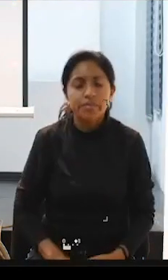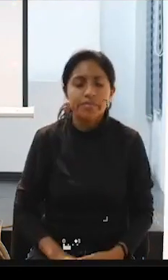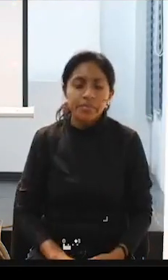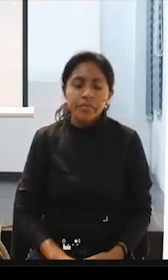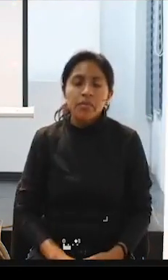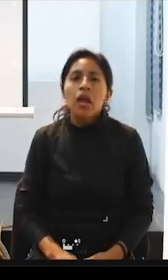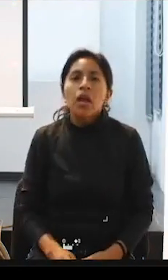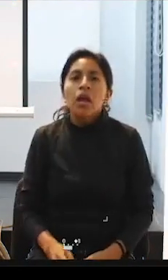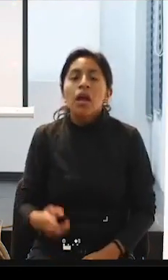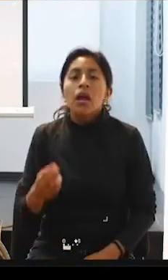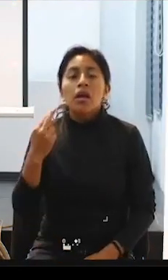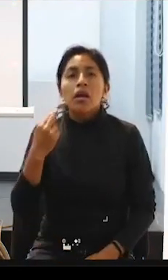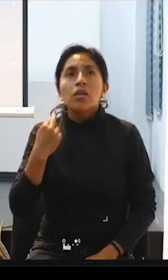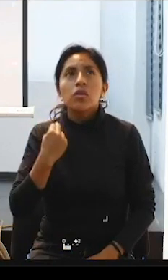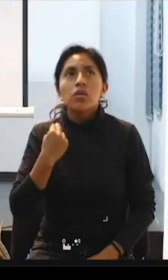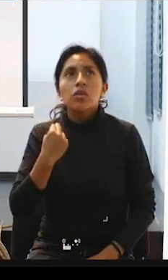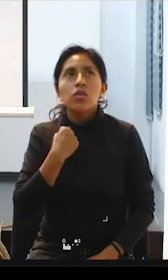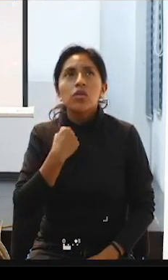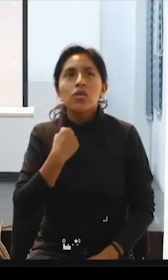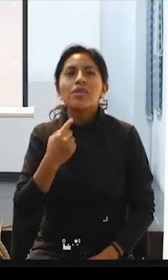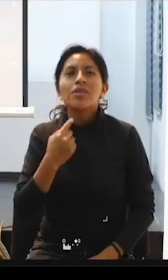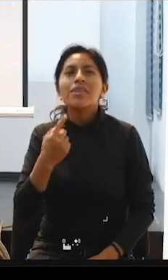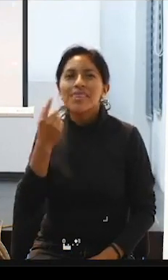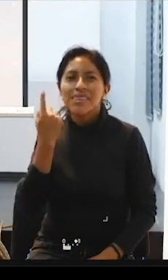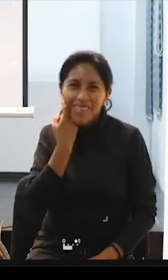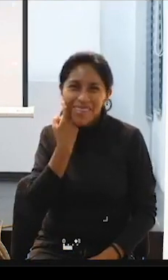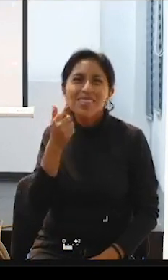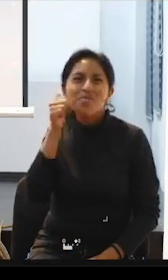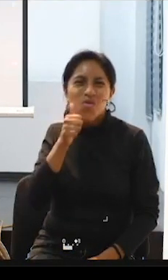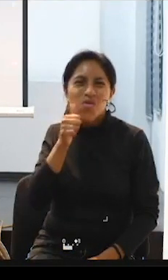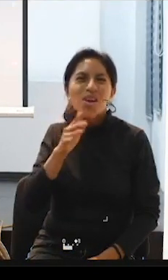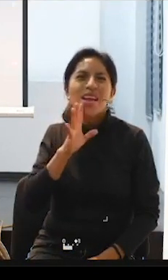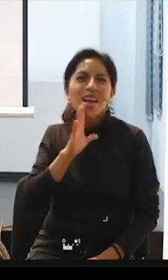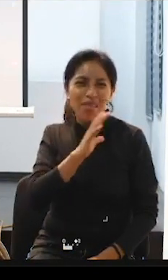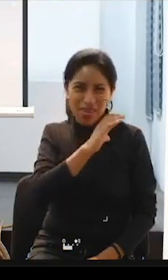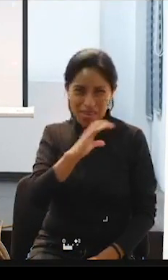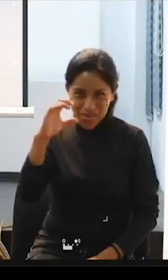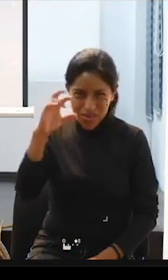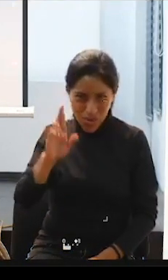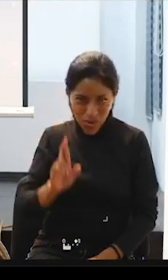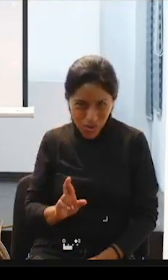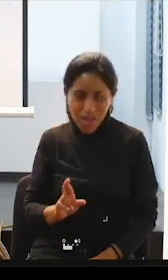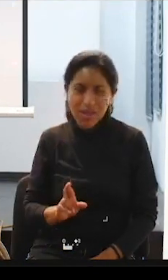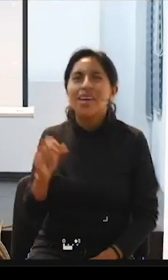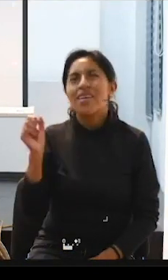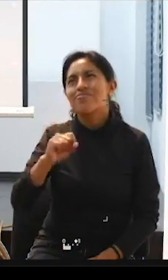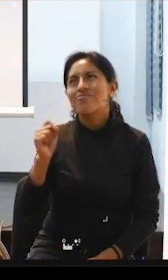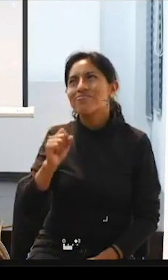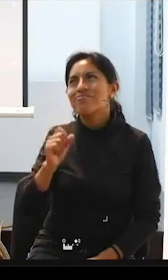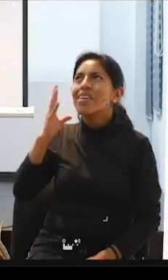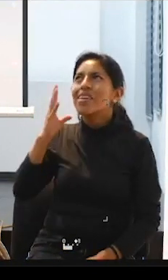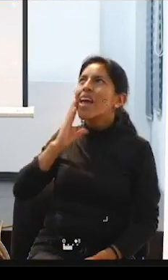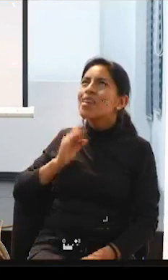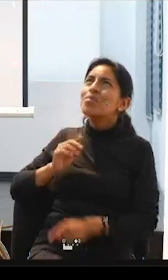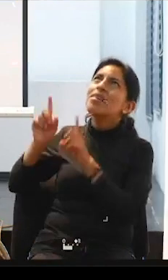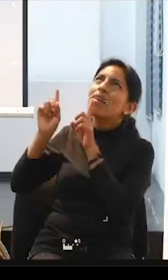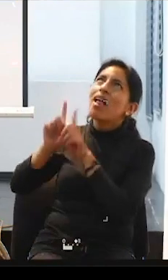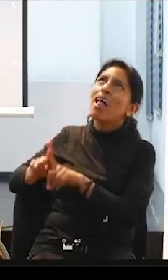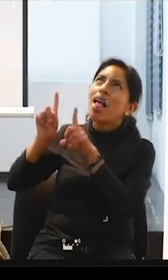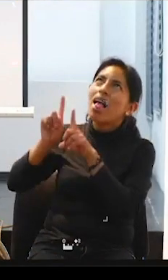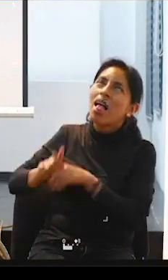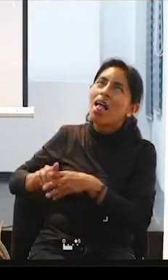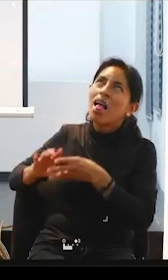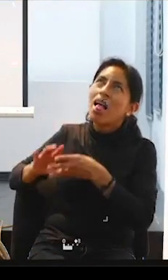venimos de, como ha dicho la compañera, de experiencia muy tradicional, donde las familias